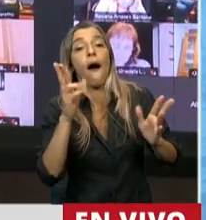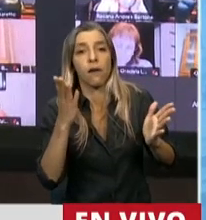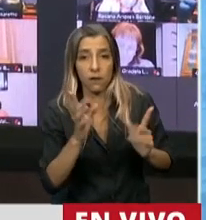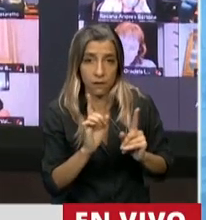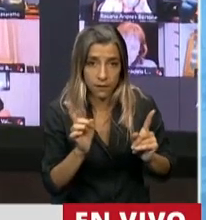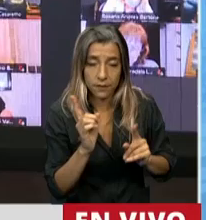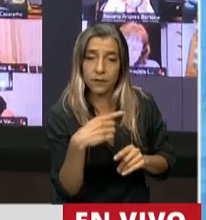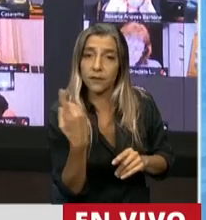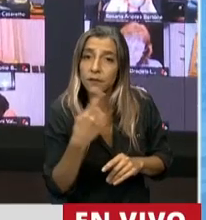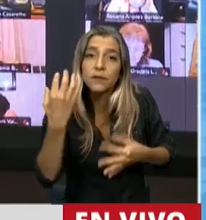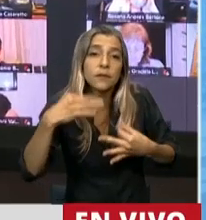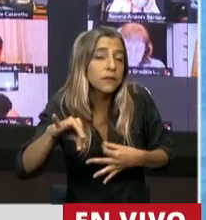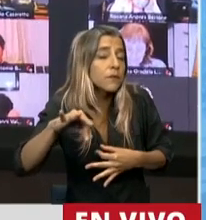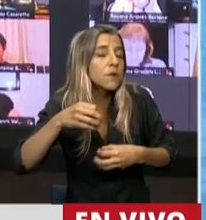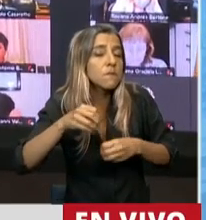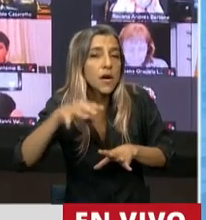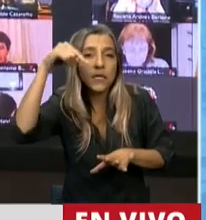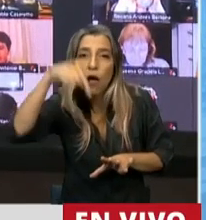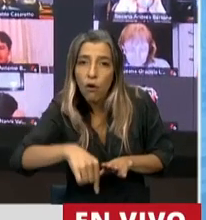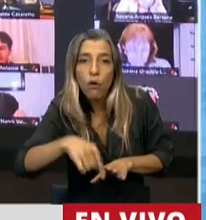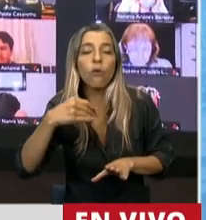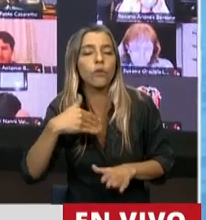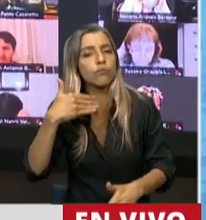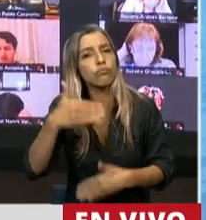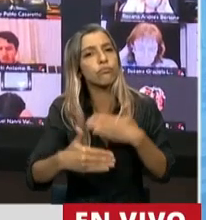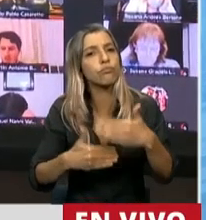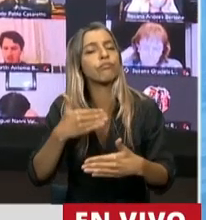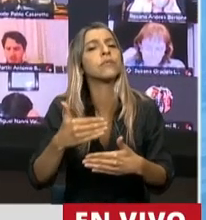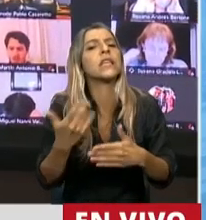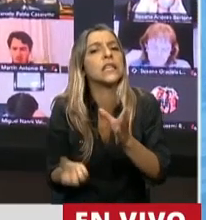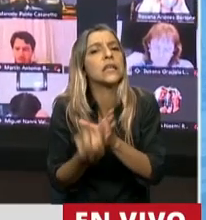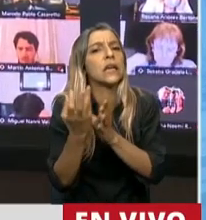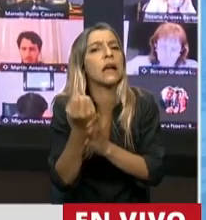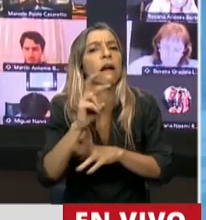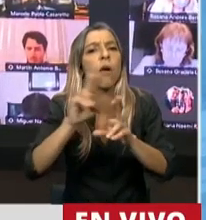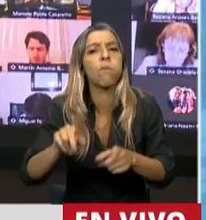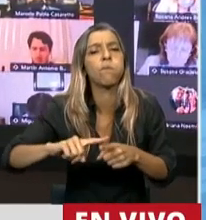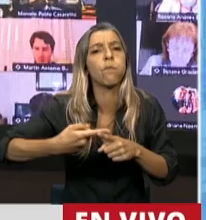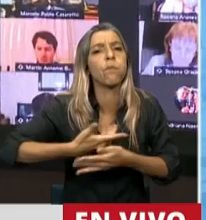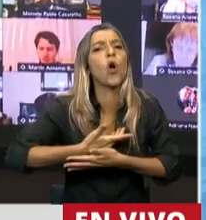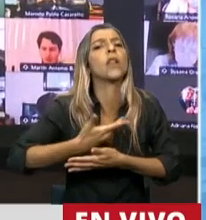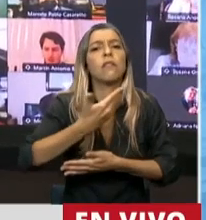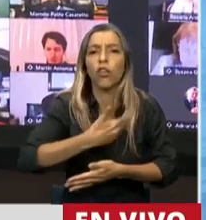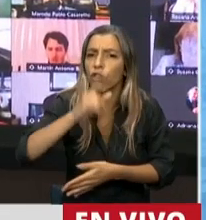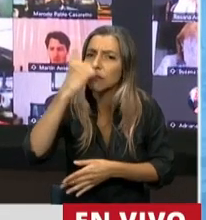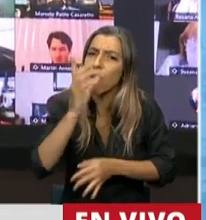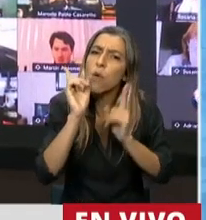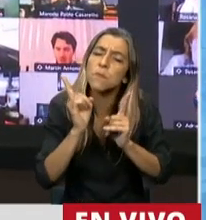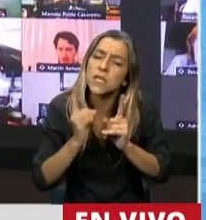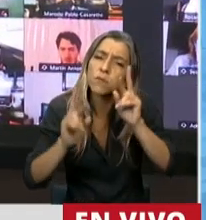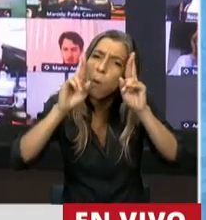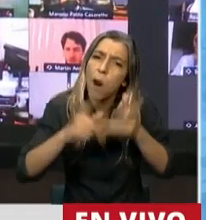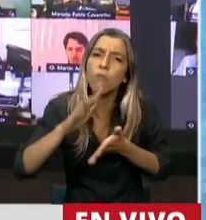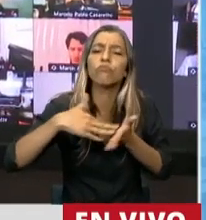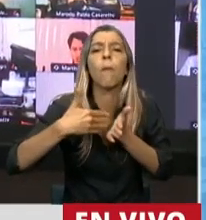hay que empezar a construir políticas de Estado que nos garanticen con el paso del